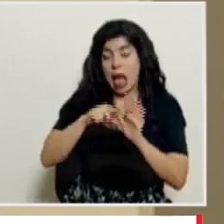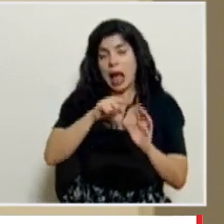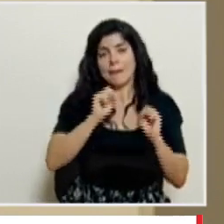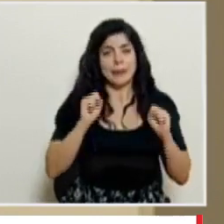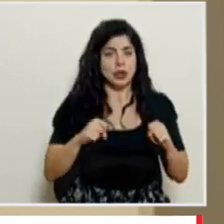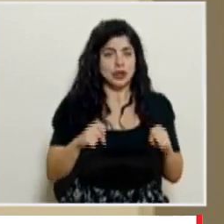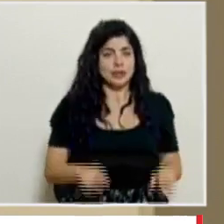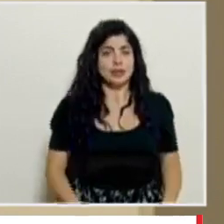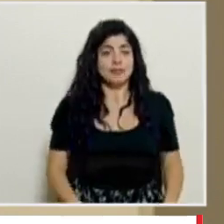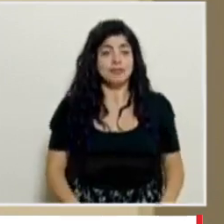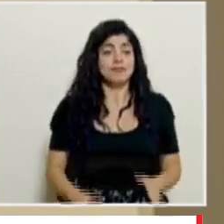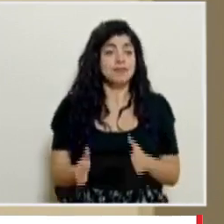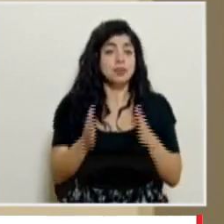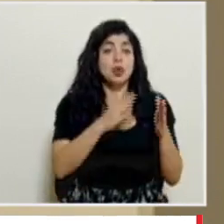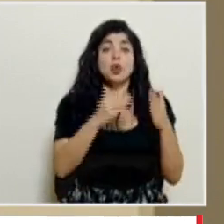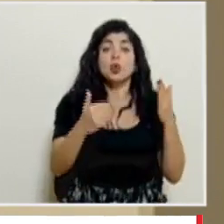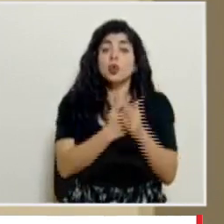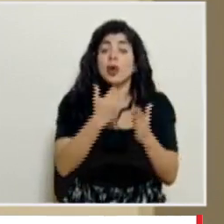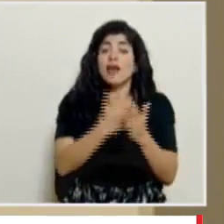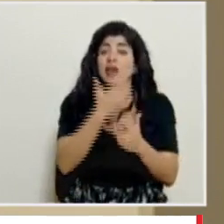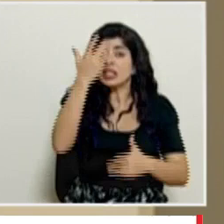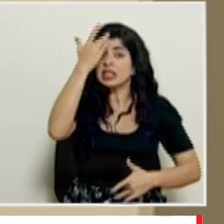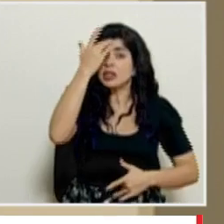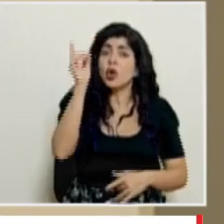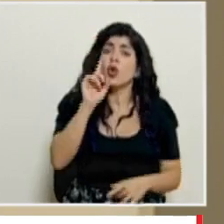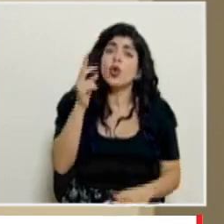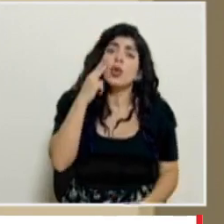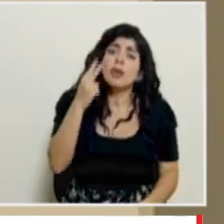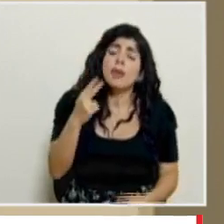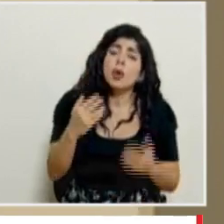con respecto a los nuevos casos ¿dónde los localiza?